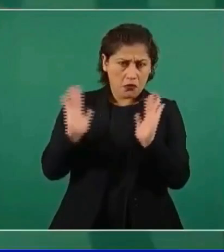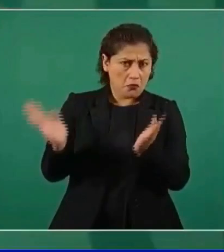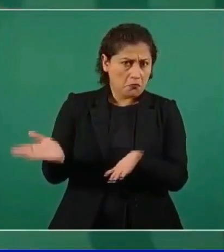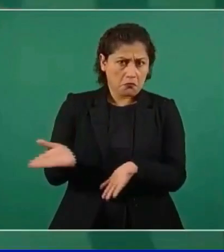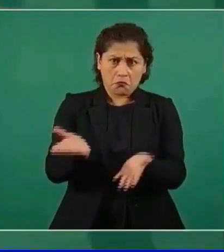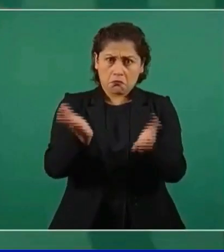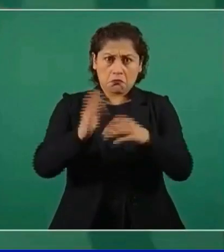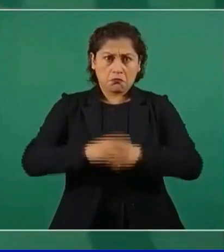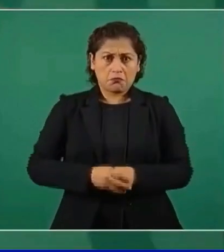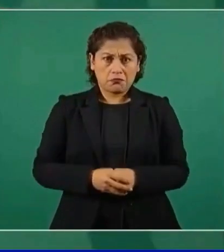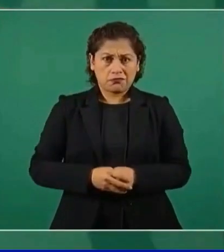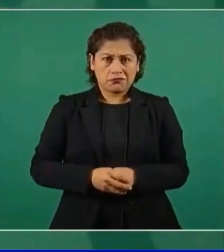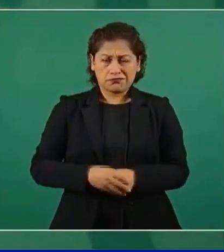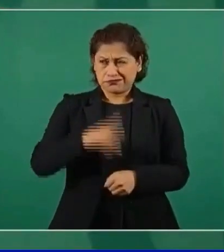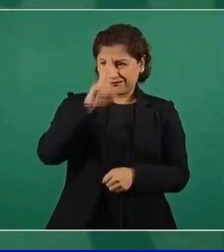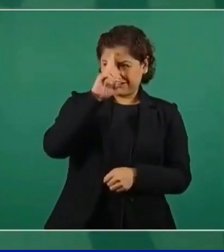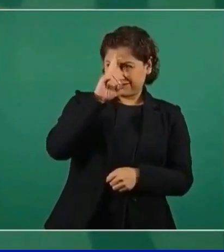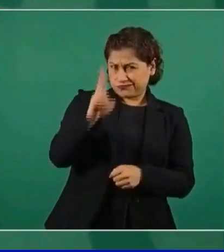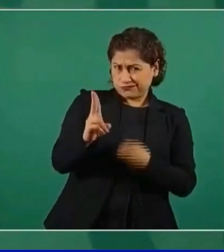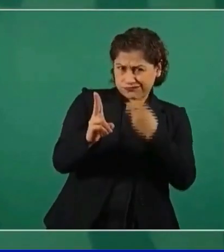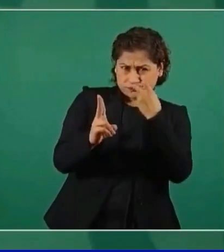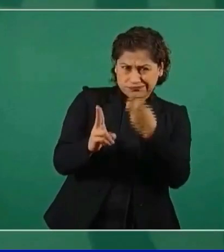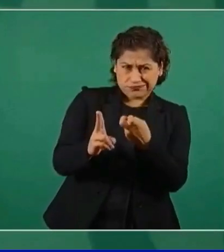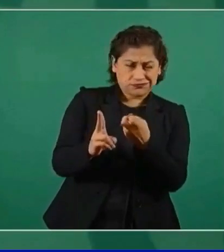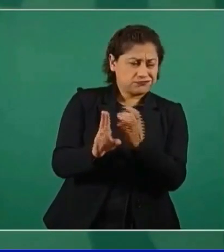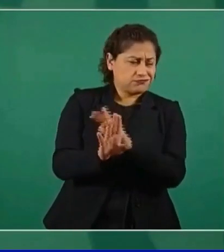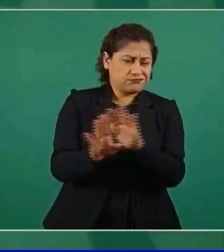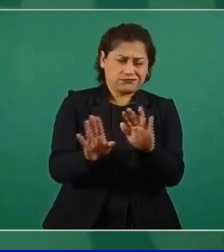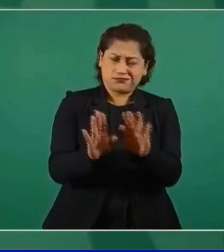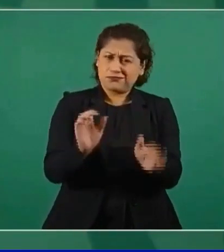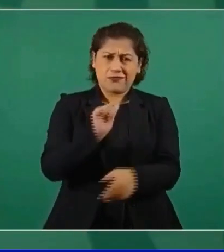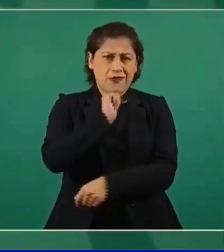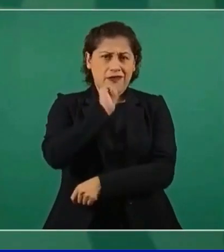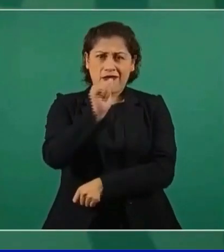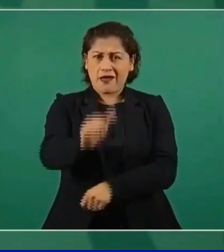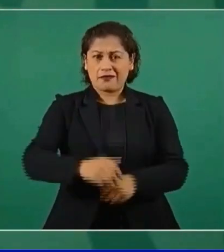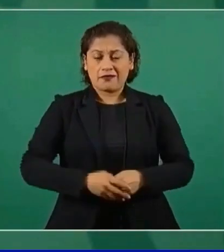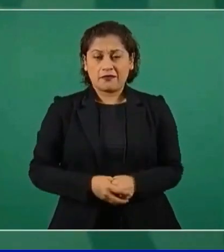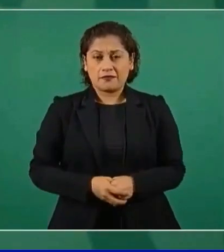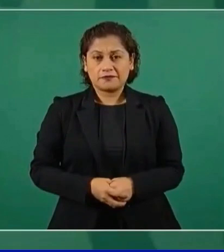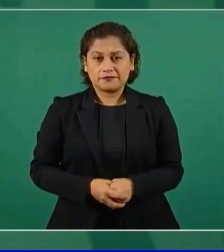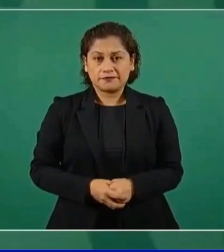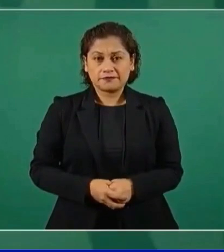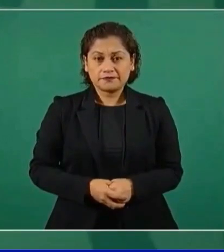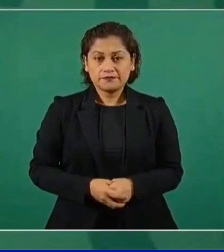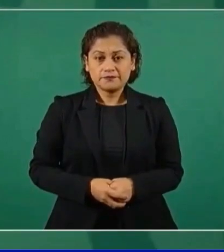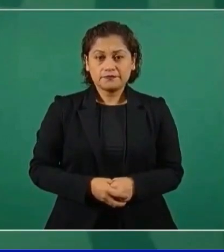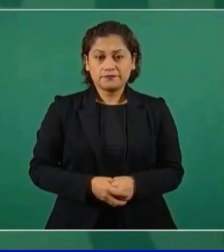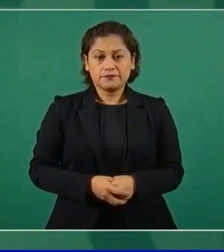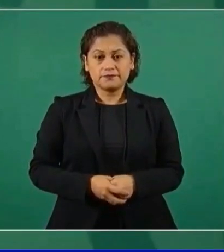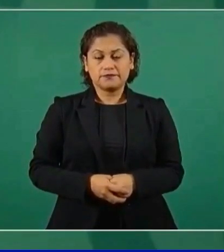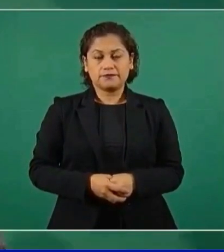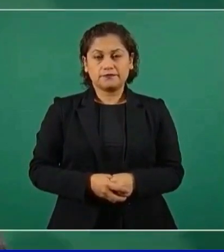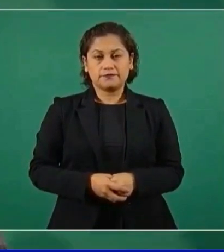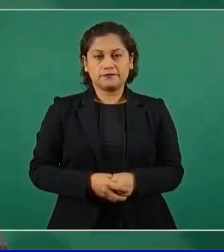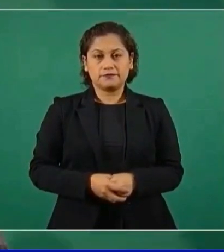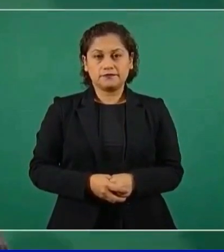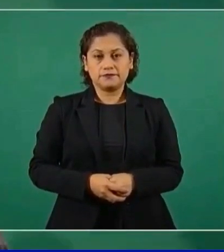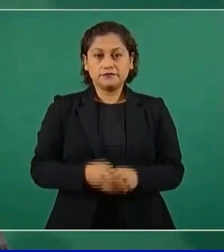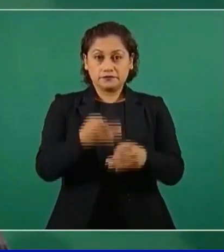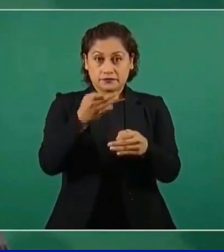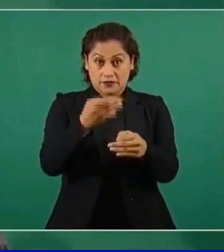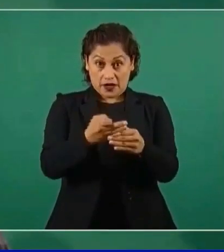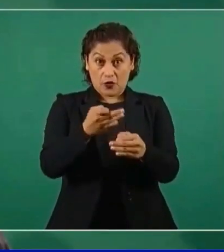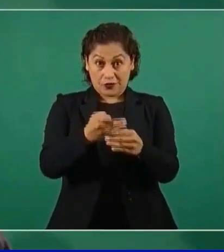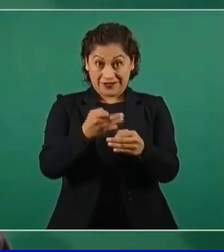prohibido prohibir. Y tenemos un gobierno con mujeres